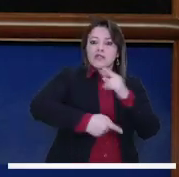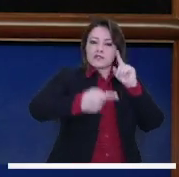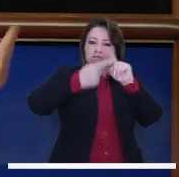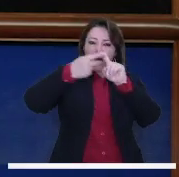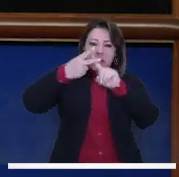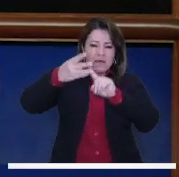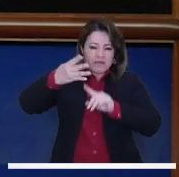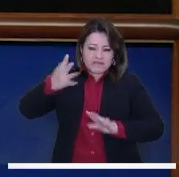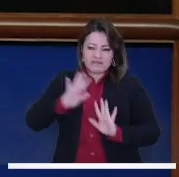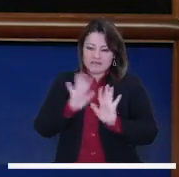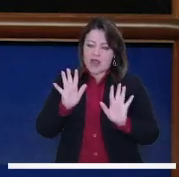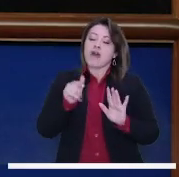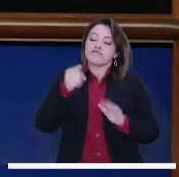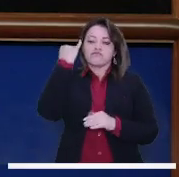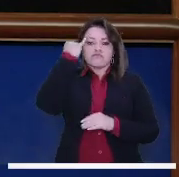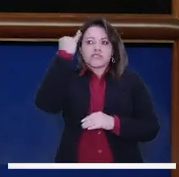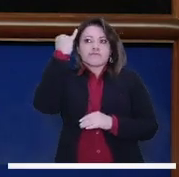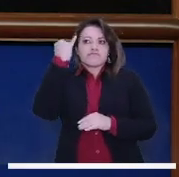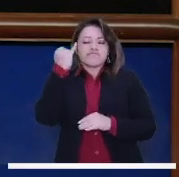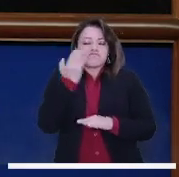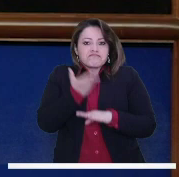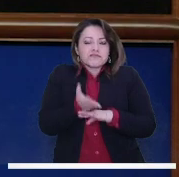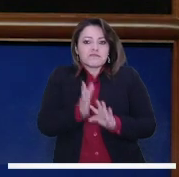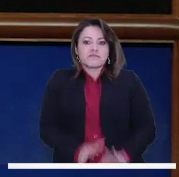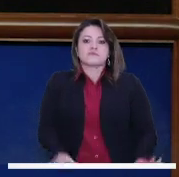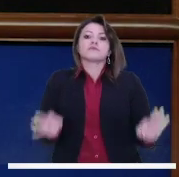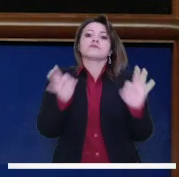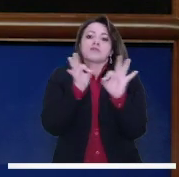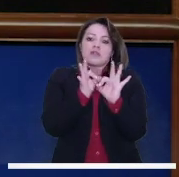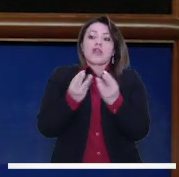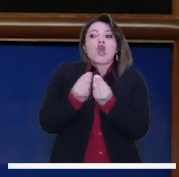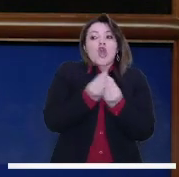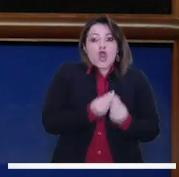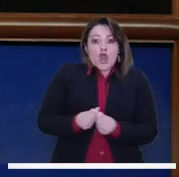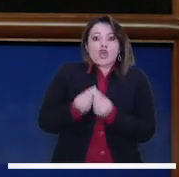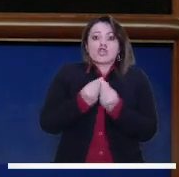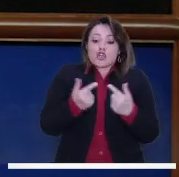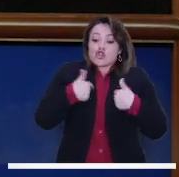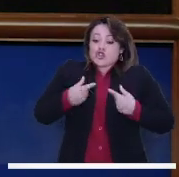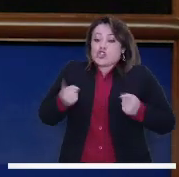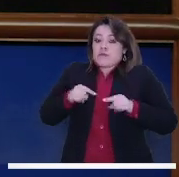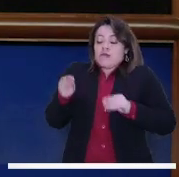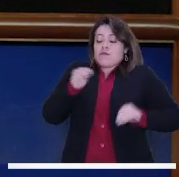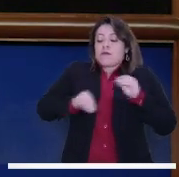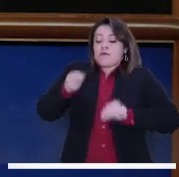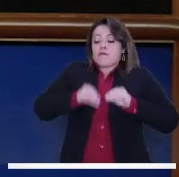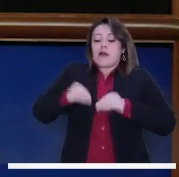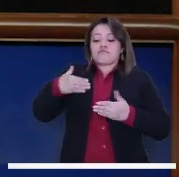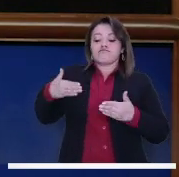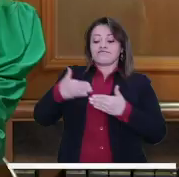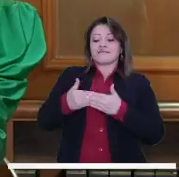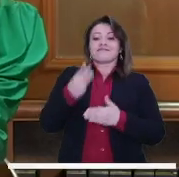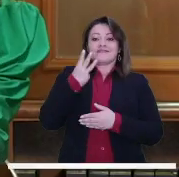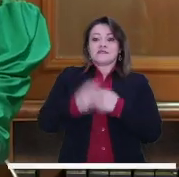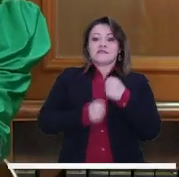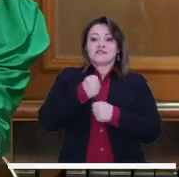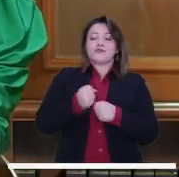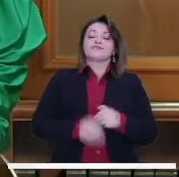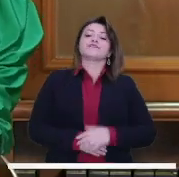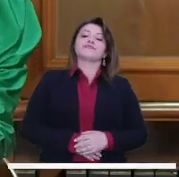proyectos más discutidos de toda la ciudad, pero son iniciativas particulares en las que los concejales, en este caso yo, hemos trabajado estos tres años.